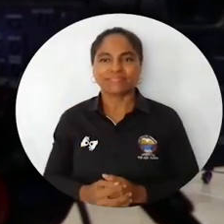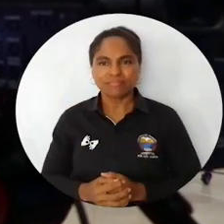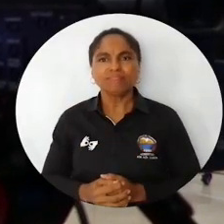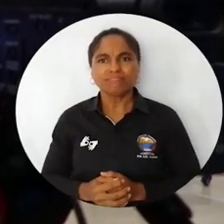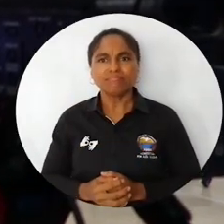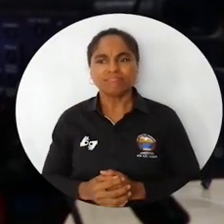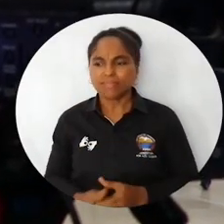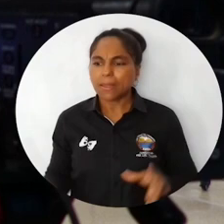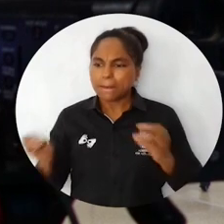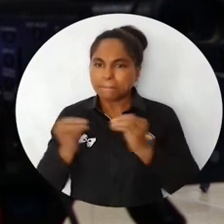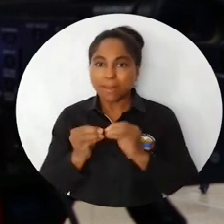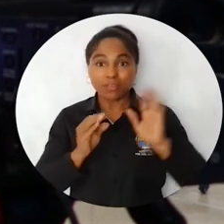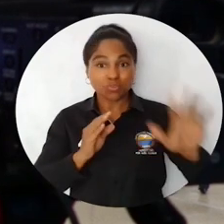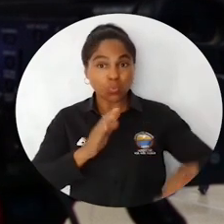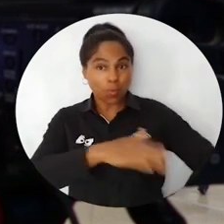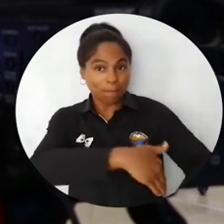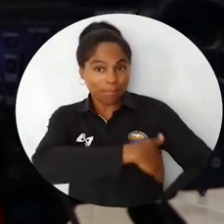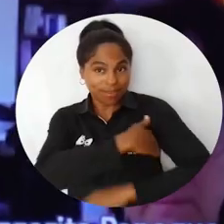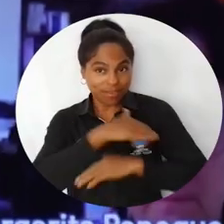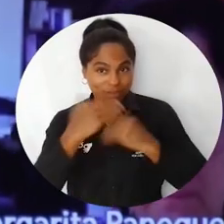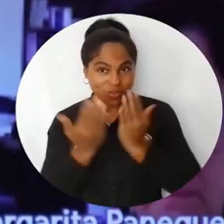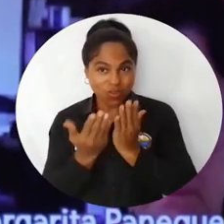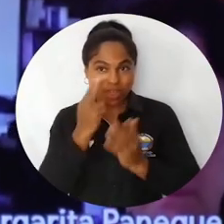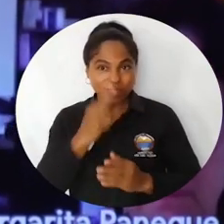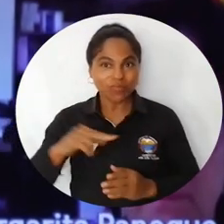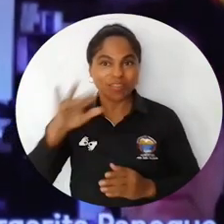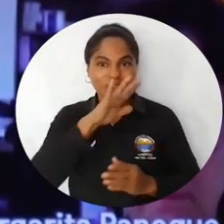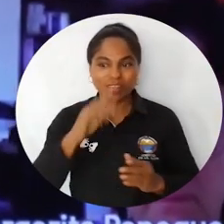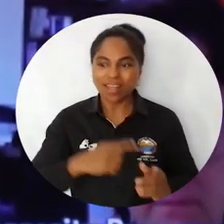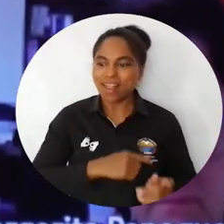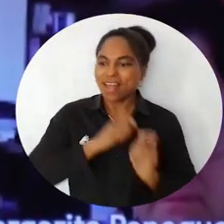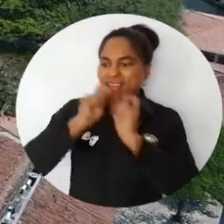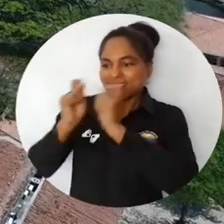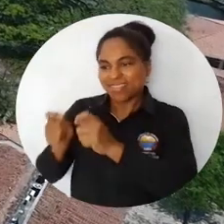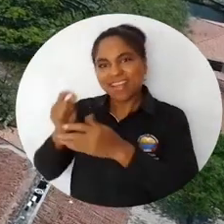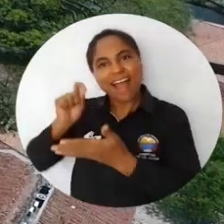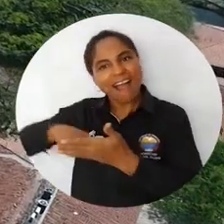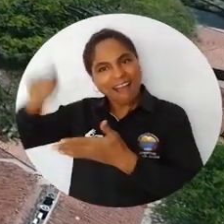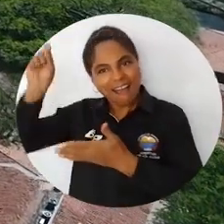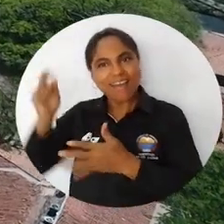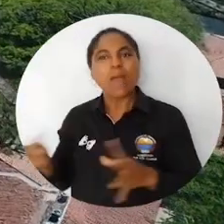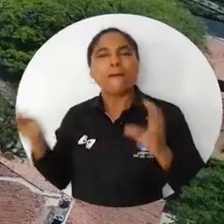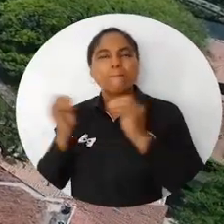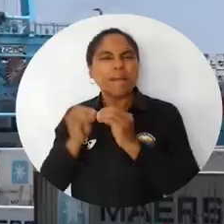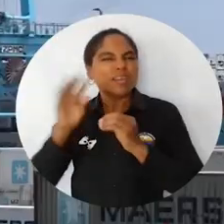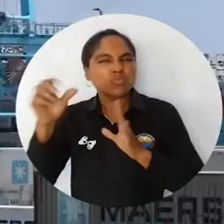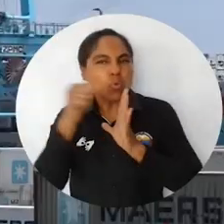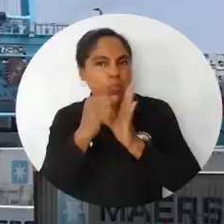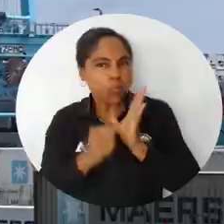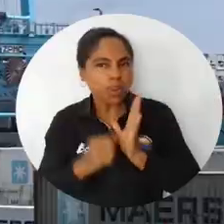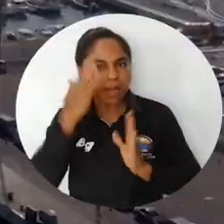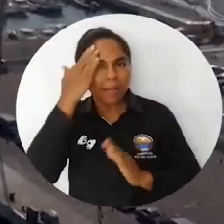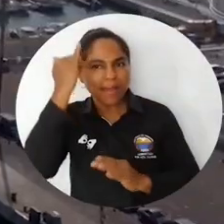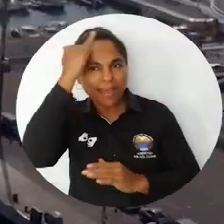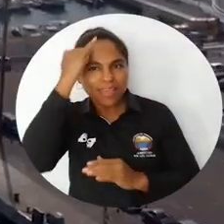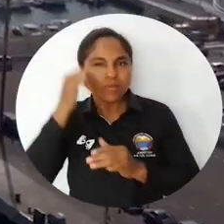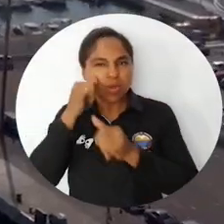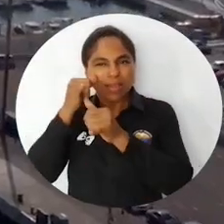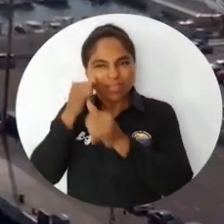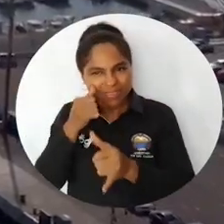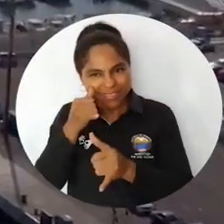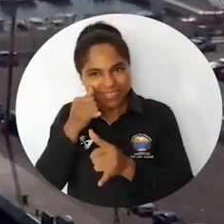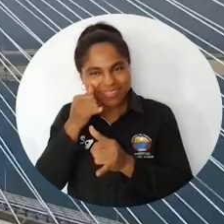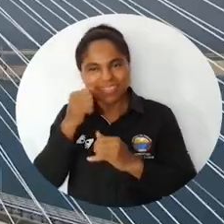Este resultado se suma al registro calificado que el Ministerio de Educación Nacional le otorgó a la Alma Mater para ofertar el Programa